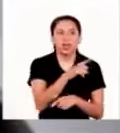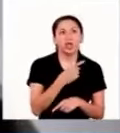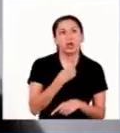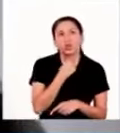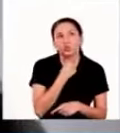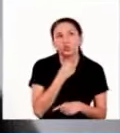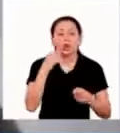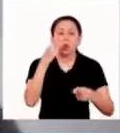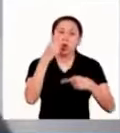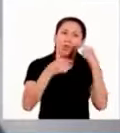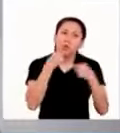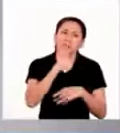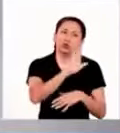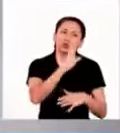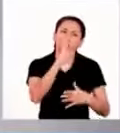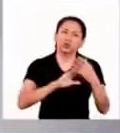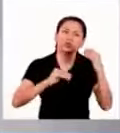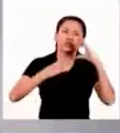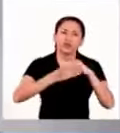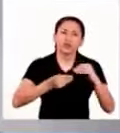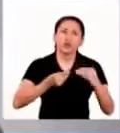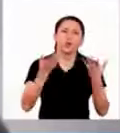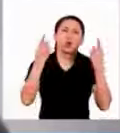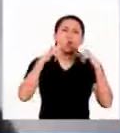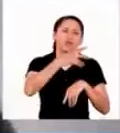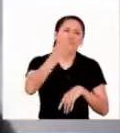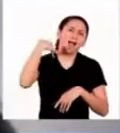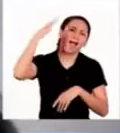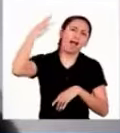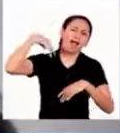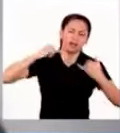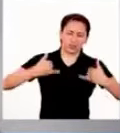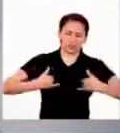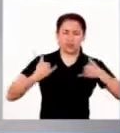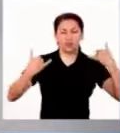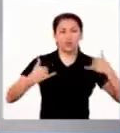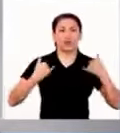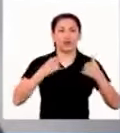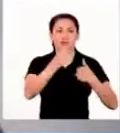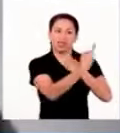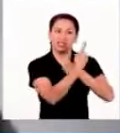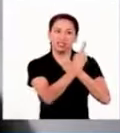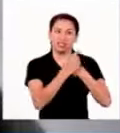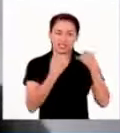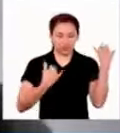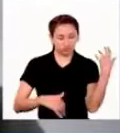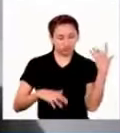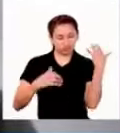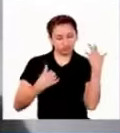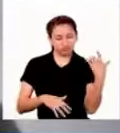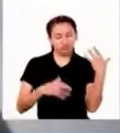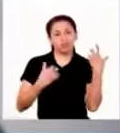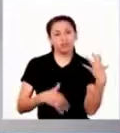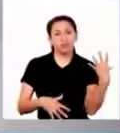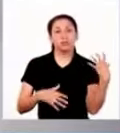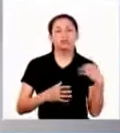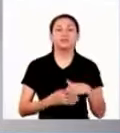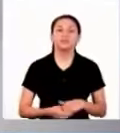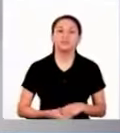También le gusta contarme sus historias de cuando era joven y enseñarme a tocar guitarra.